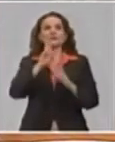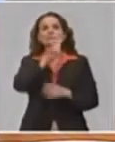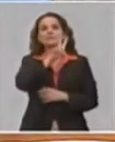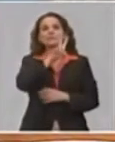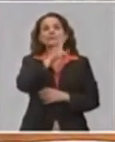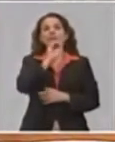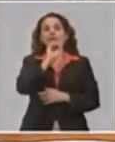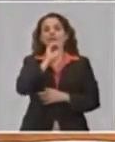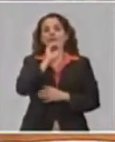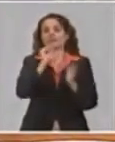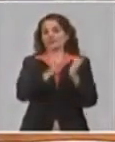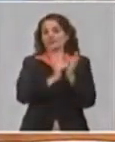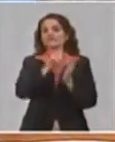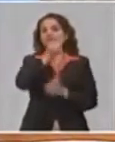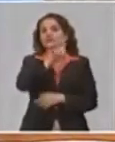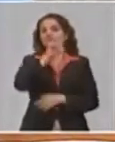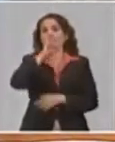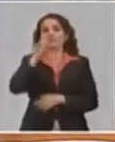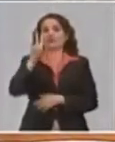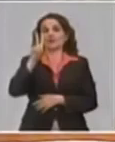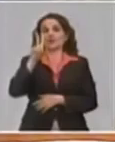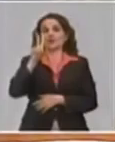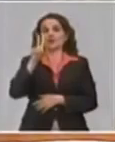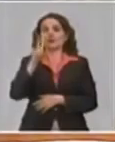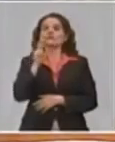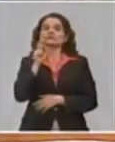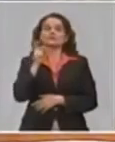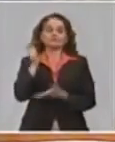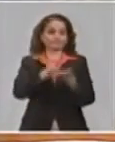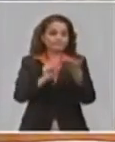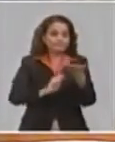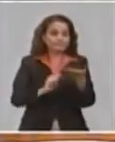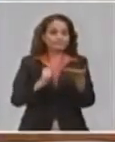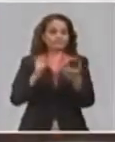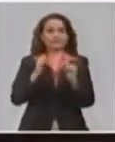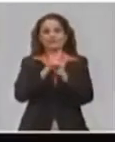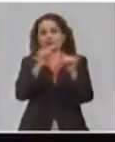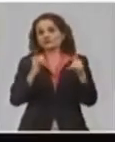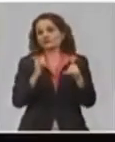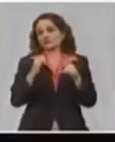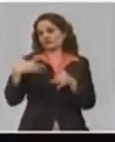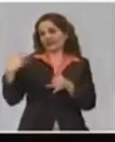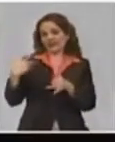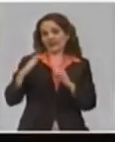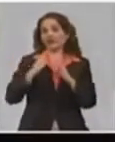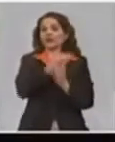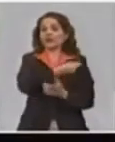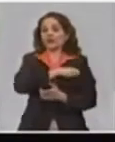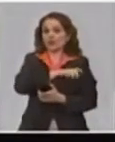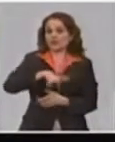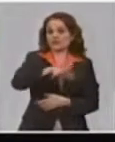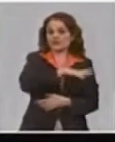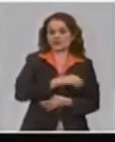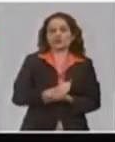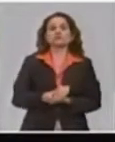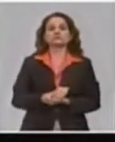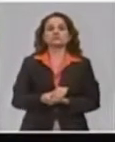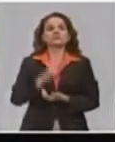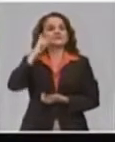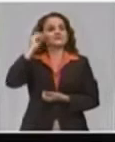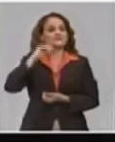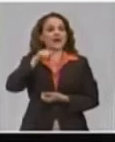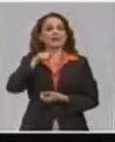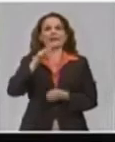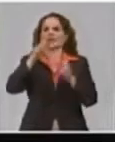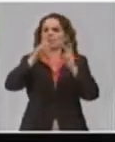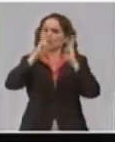planteamientos de la población. Tenemos los canales de nosotros abiertos, el correo que tiene habilitado el